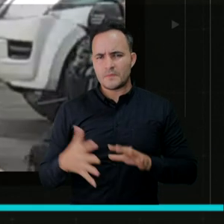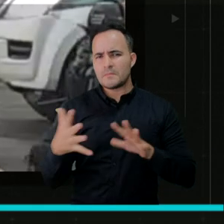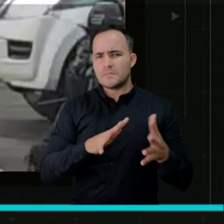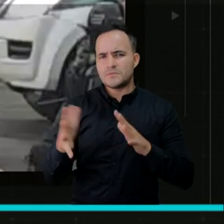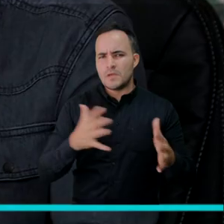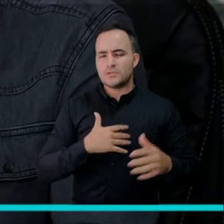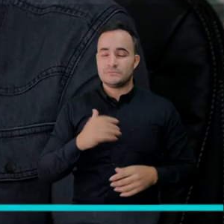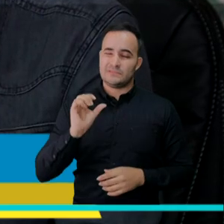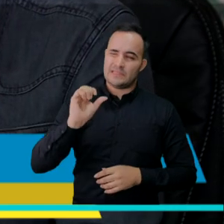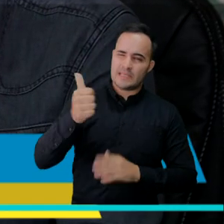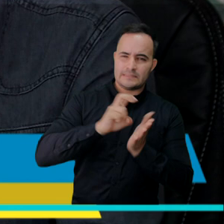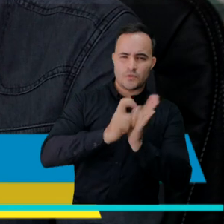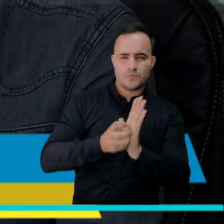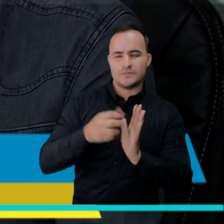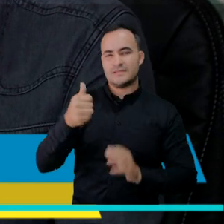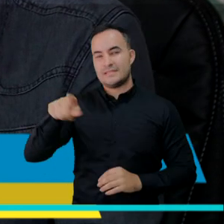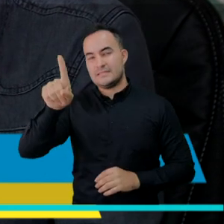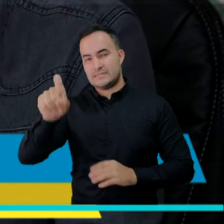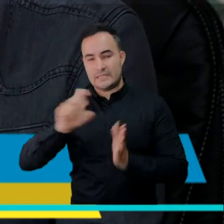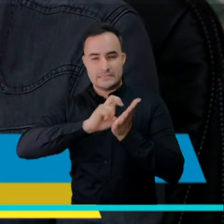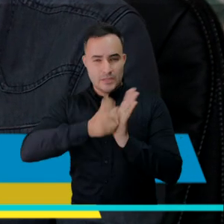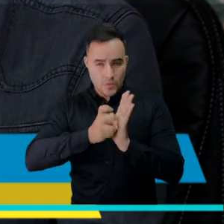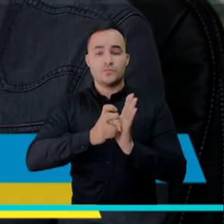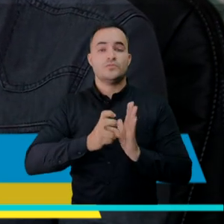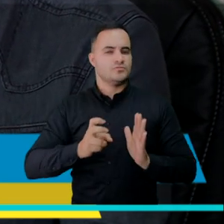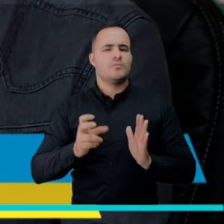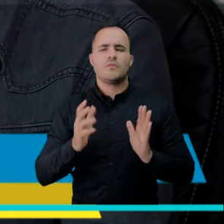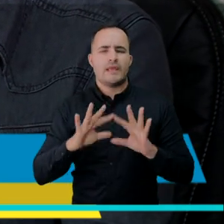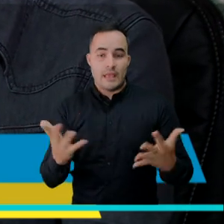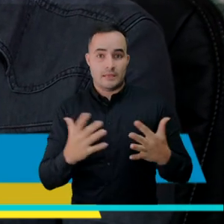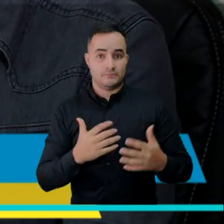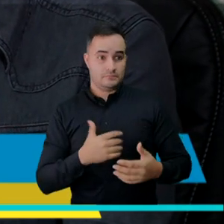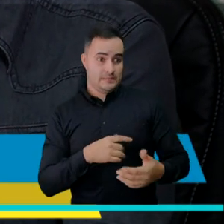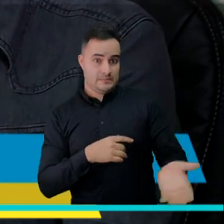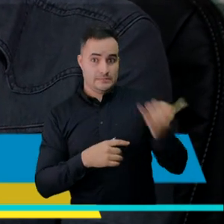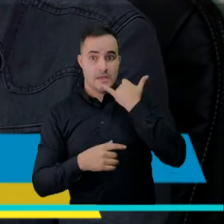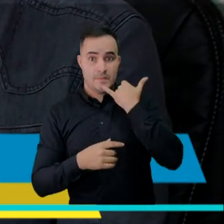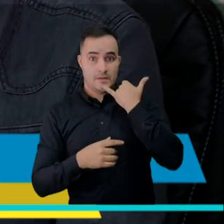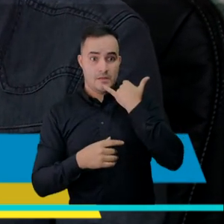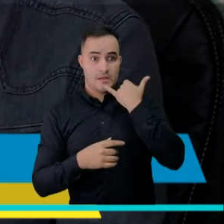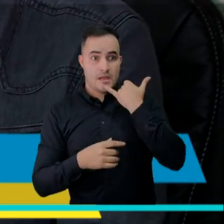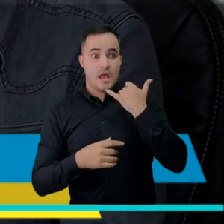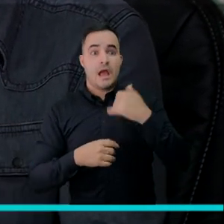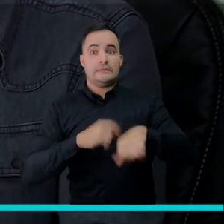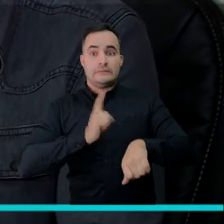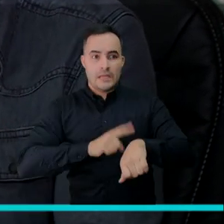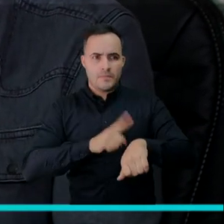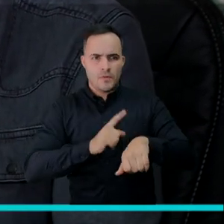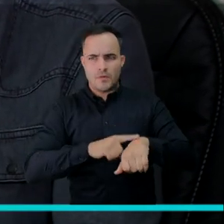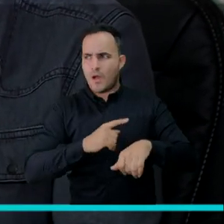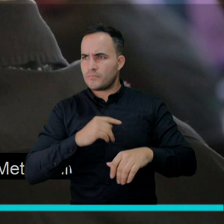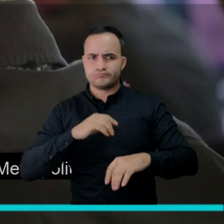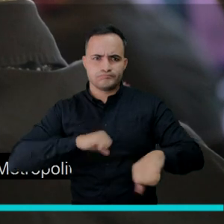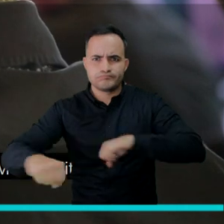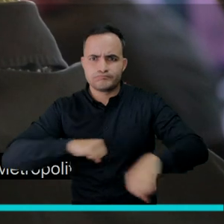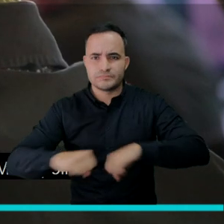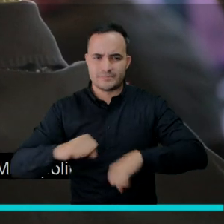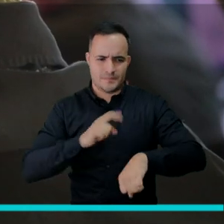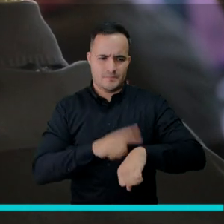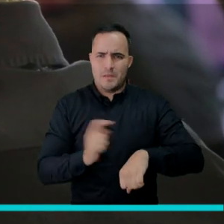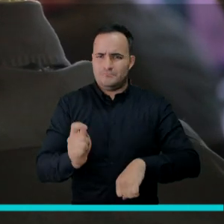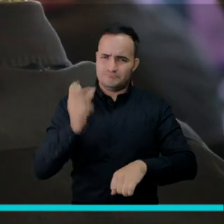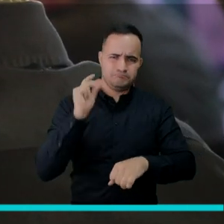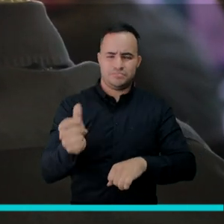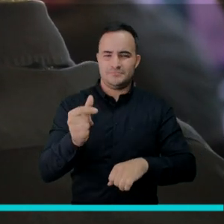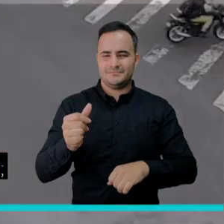Hoy nos estamos demorando entre 10 y 16 segundos cuando una persona llama a reportar un hecho o un suceso que